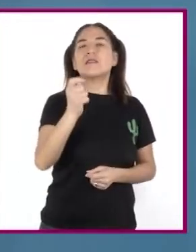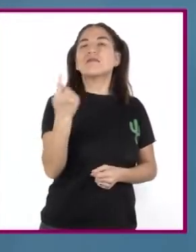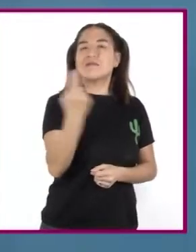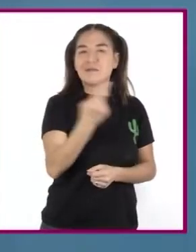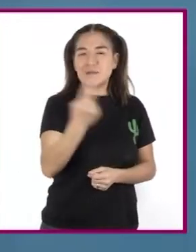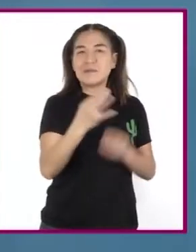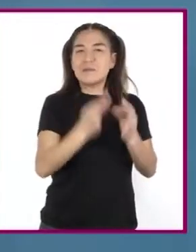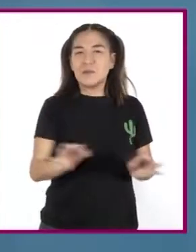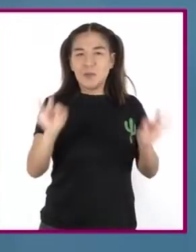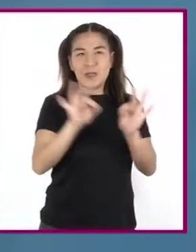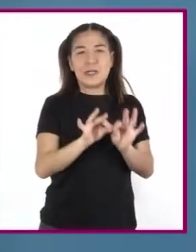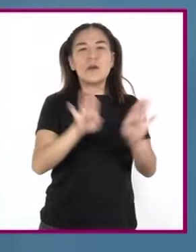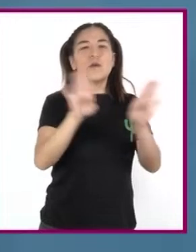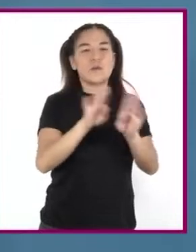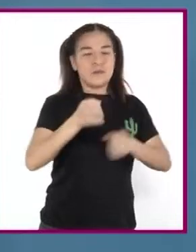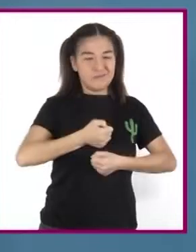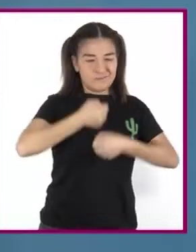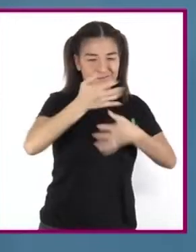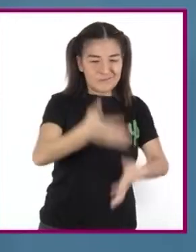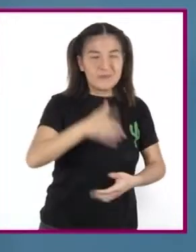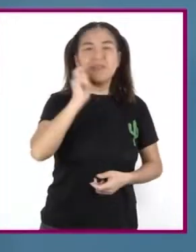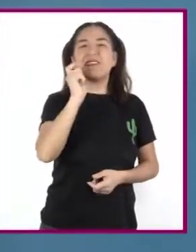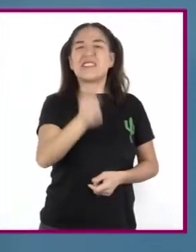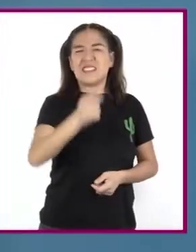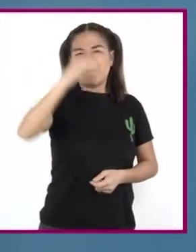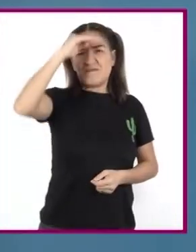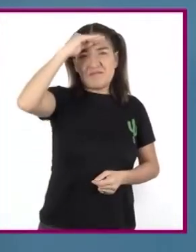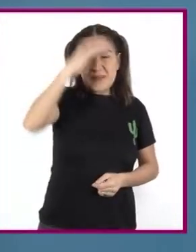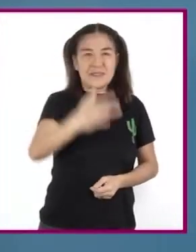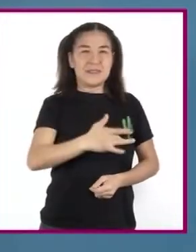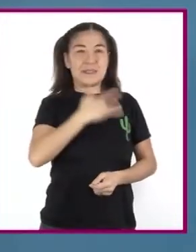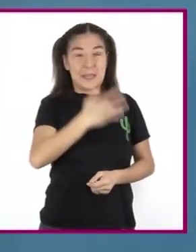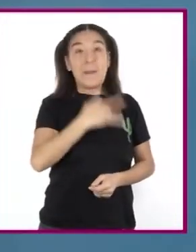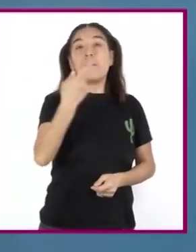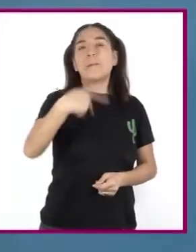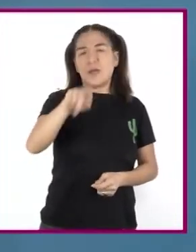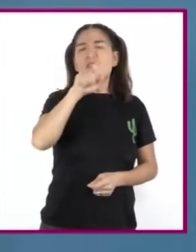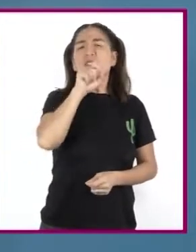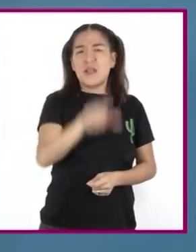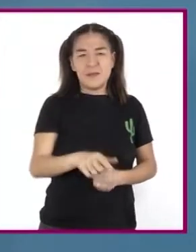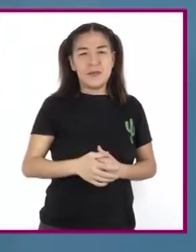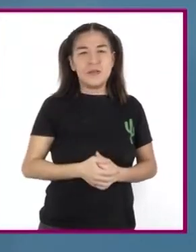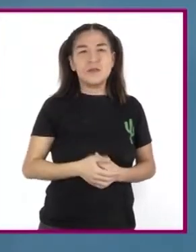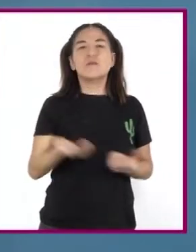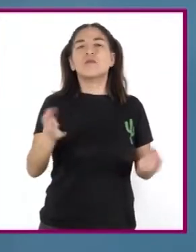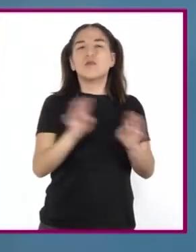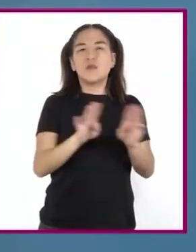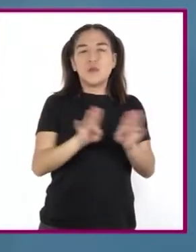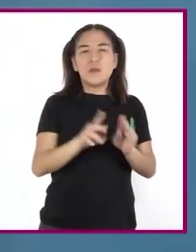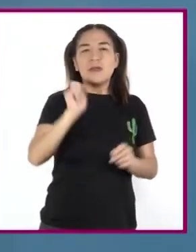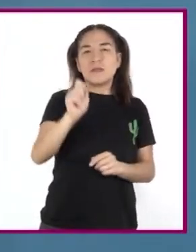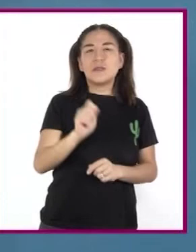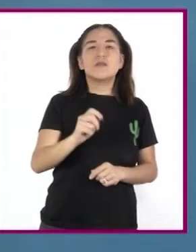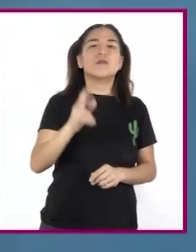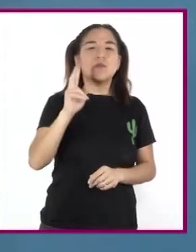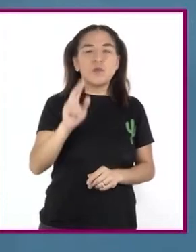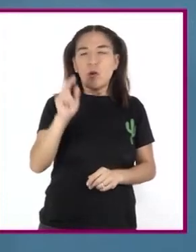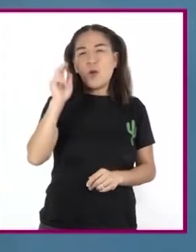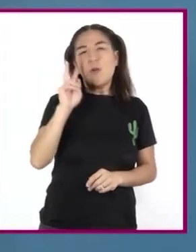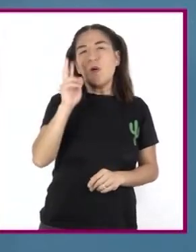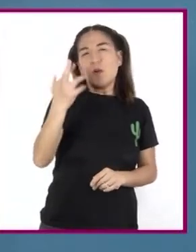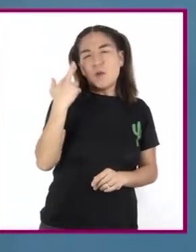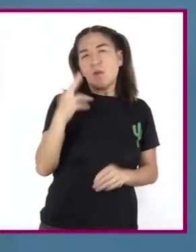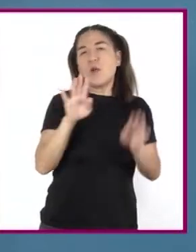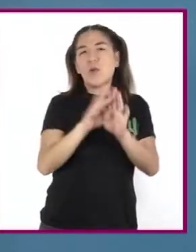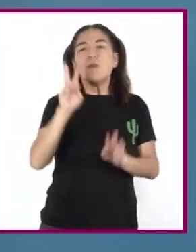Expresar lo que pensamos y sentimos Pero también lo es escuchar a las y los demás